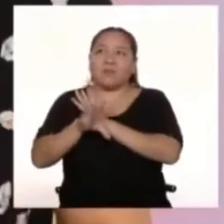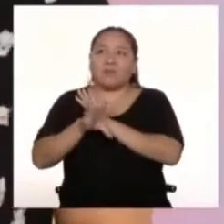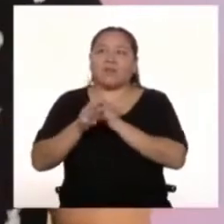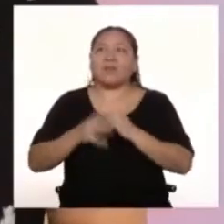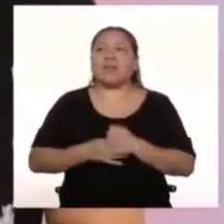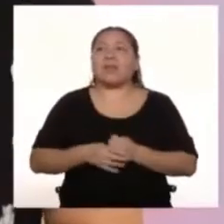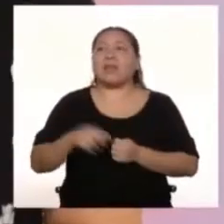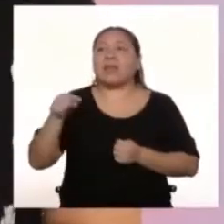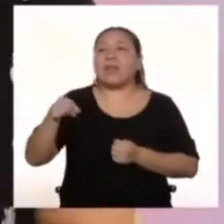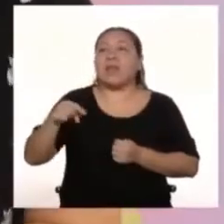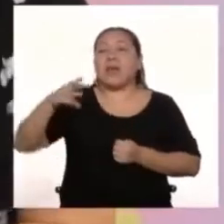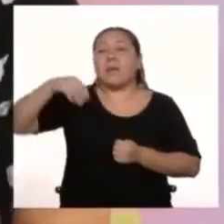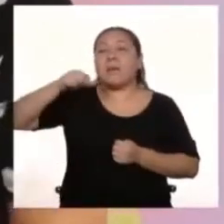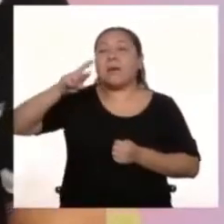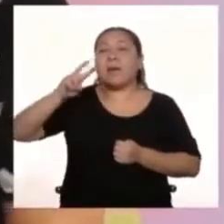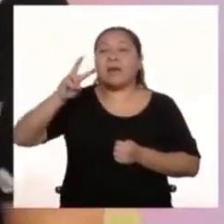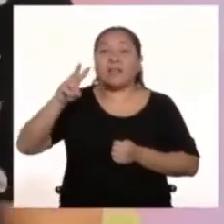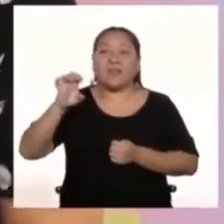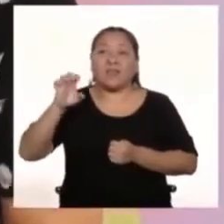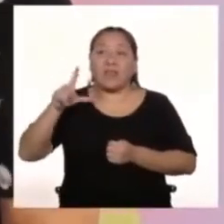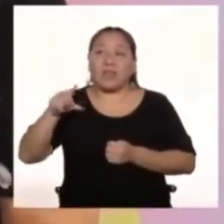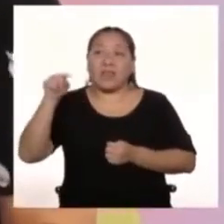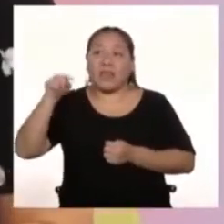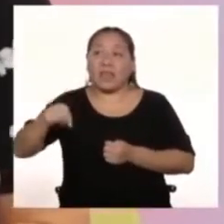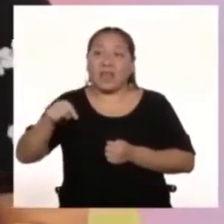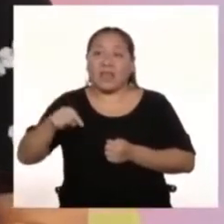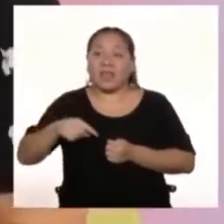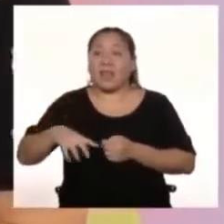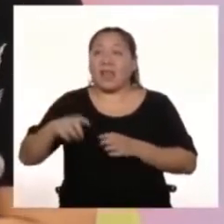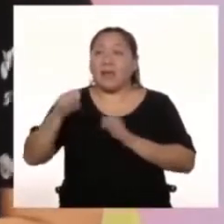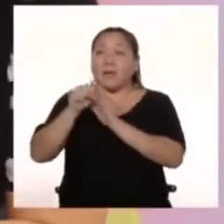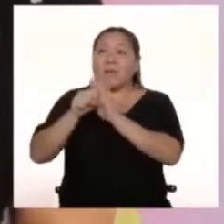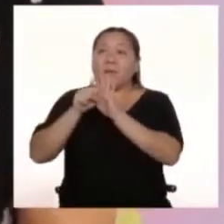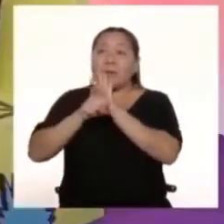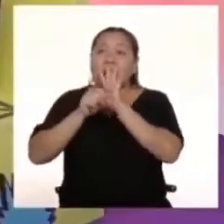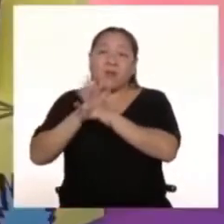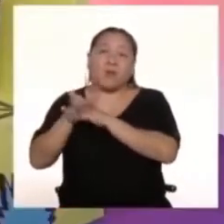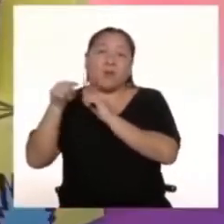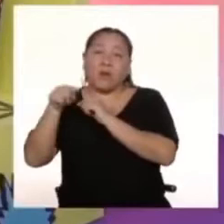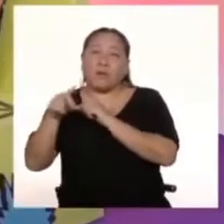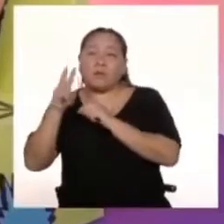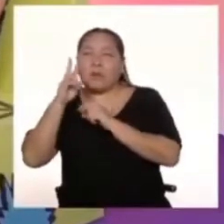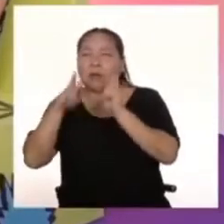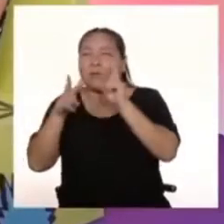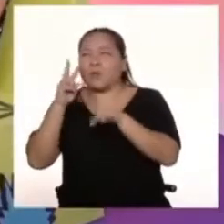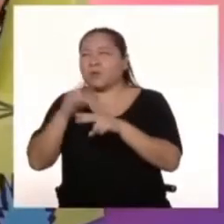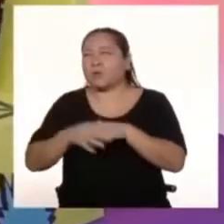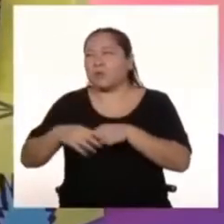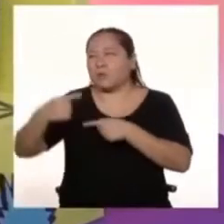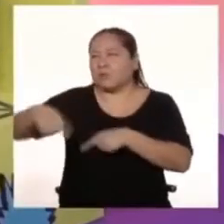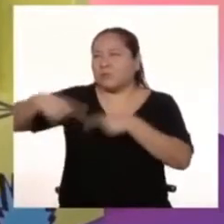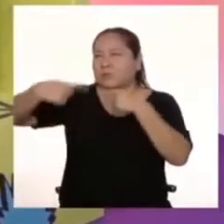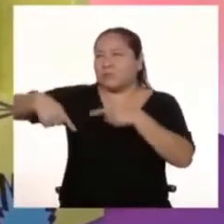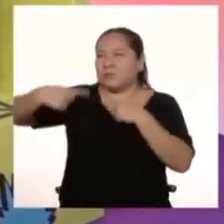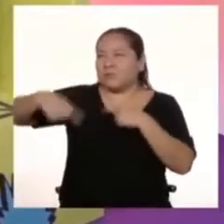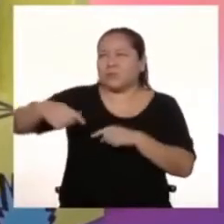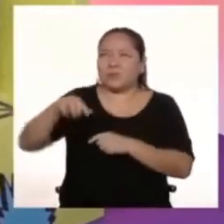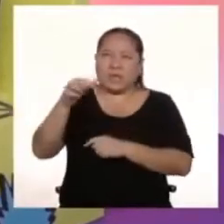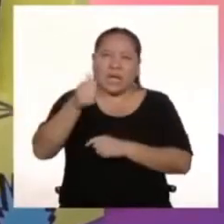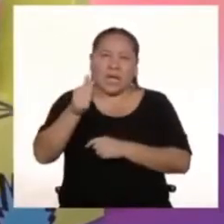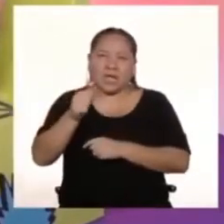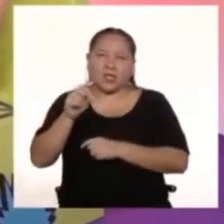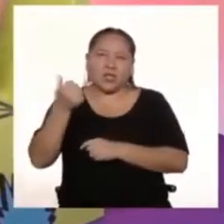Marvel Este En la película solo veíamos Enfrentamiento a Más o menos unos Diez, doce